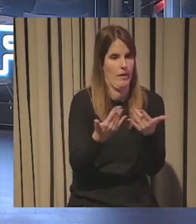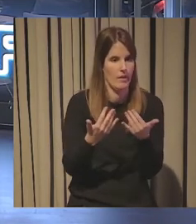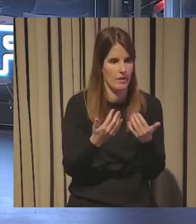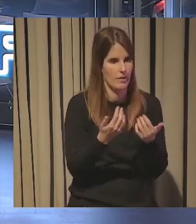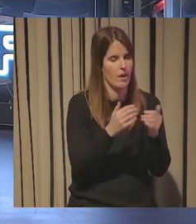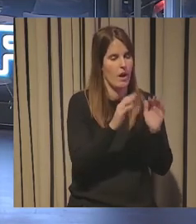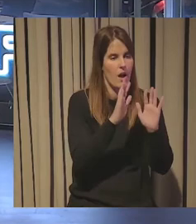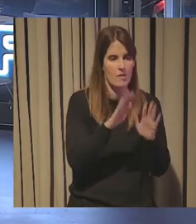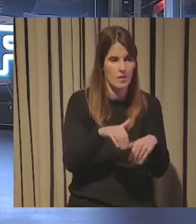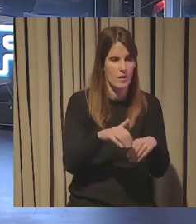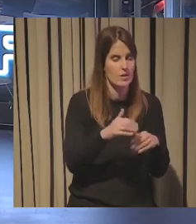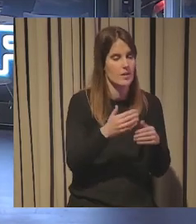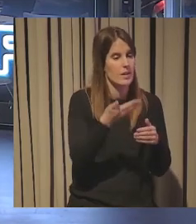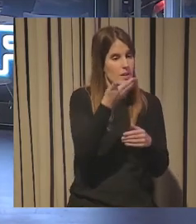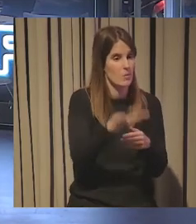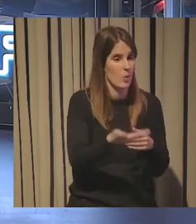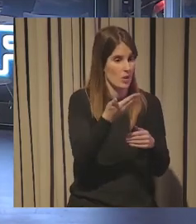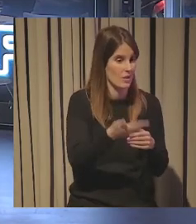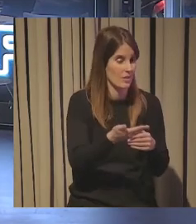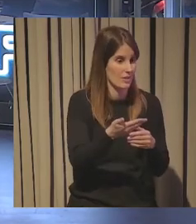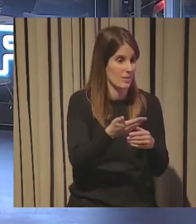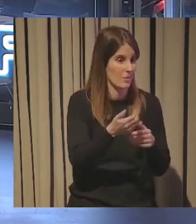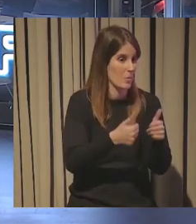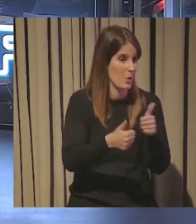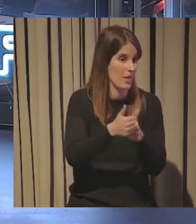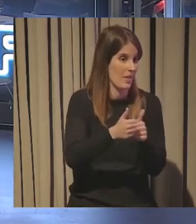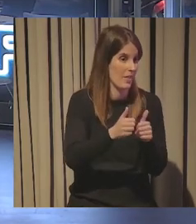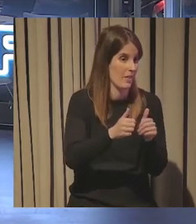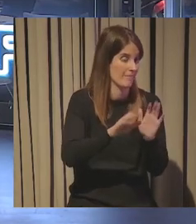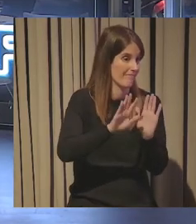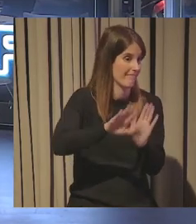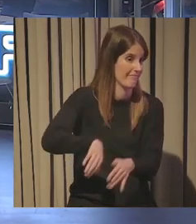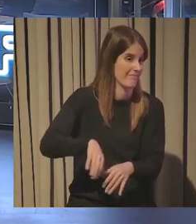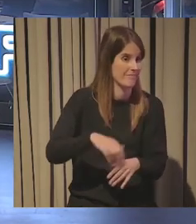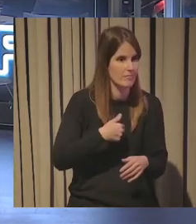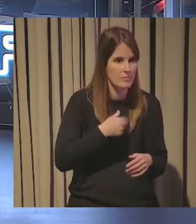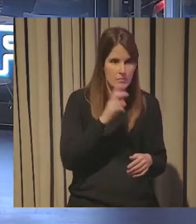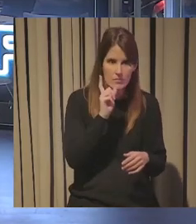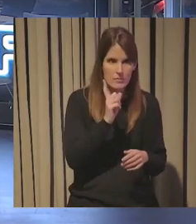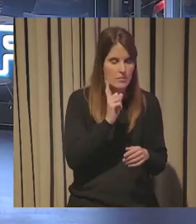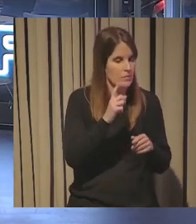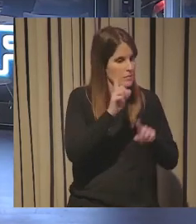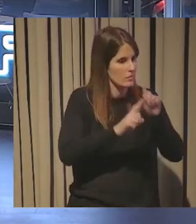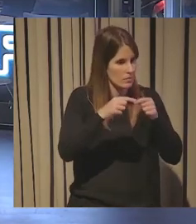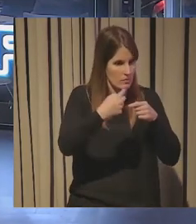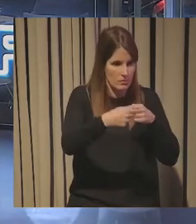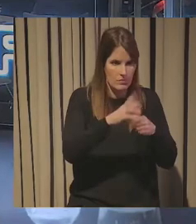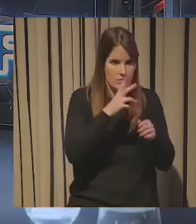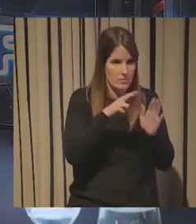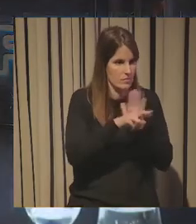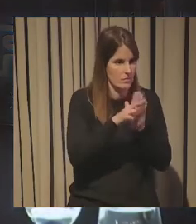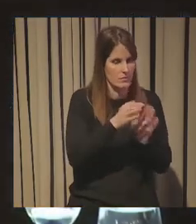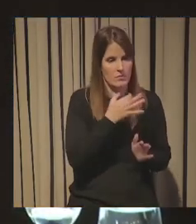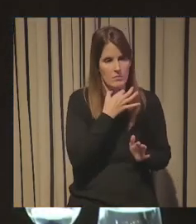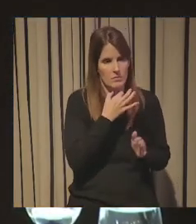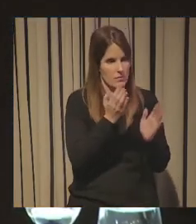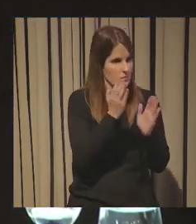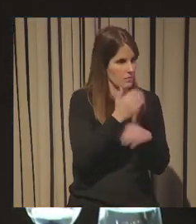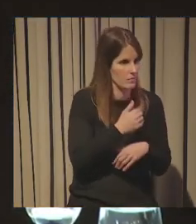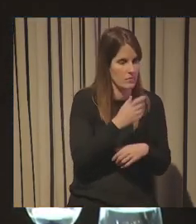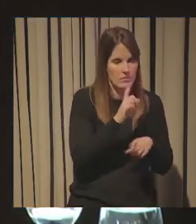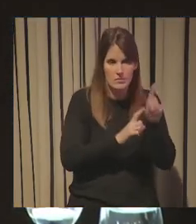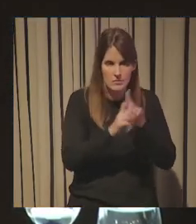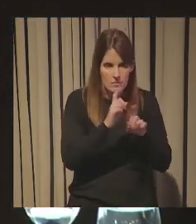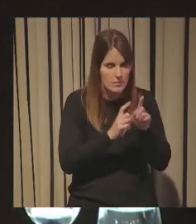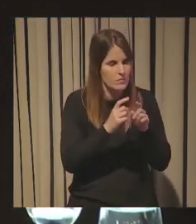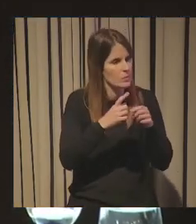tal vez lo importante ¿no? y no vemos más allá de los problemas diarios porque bien por falta de recursos o bien porque el